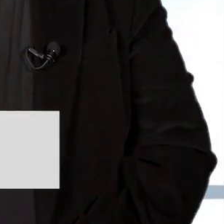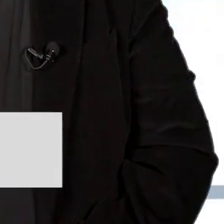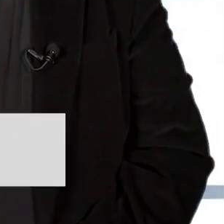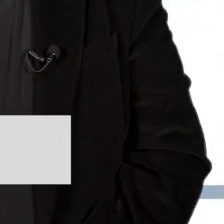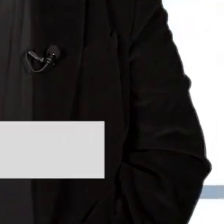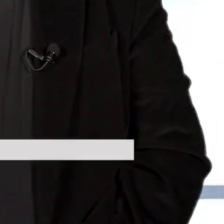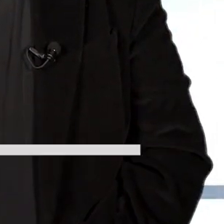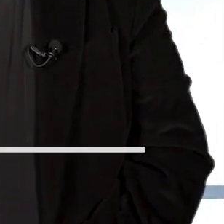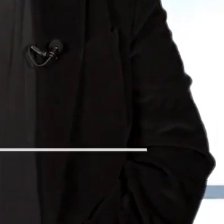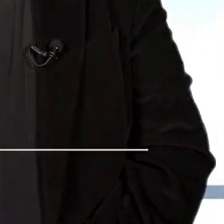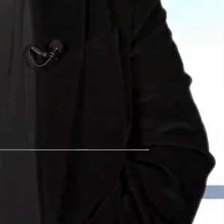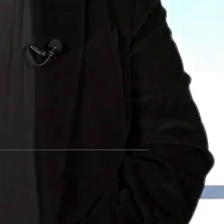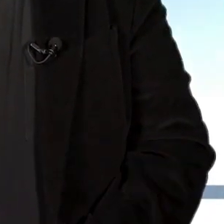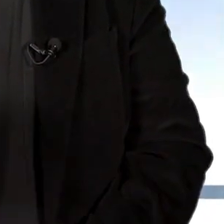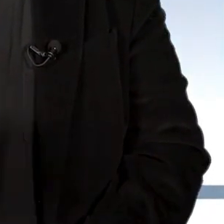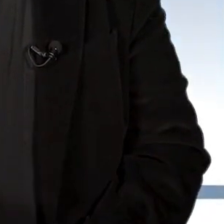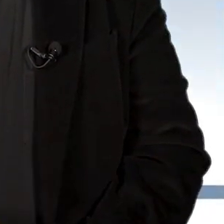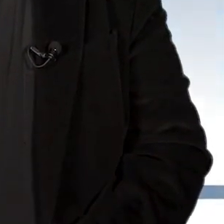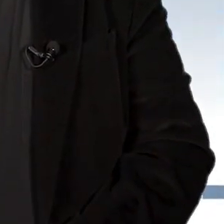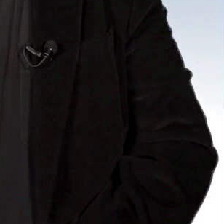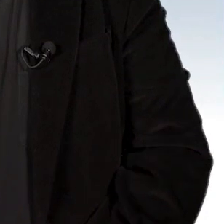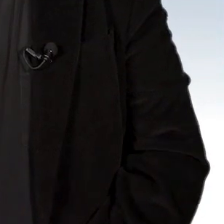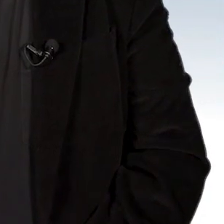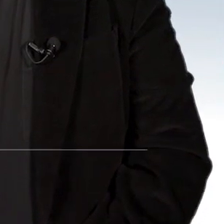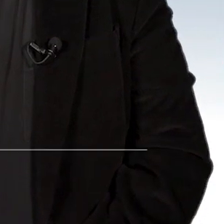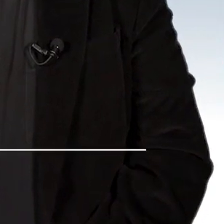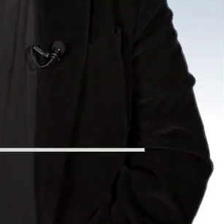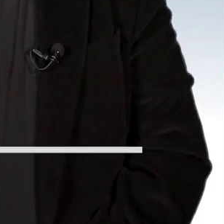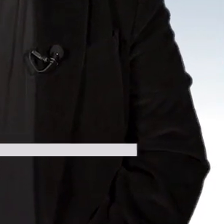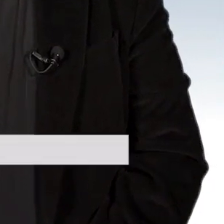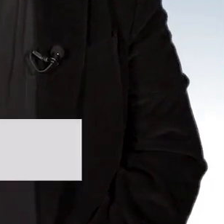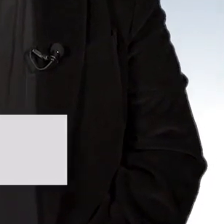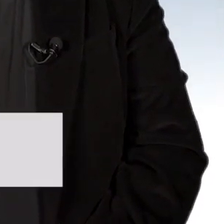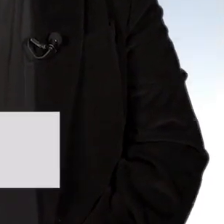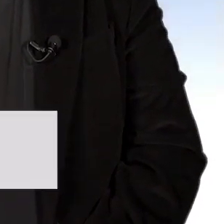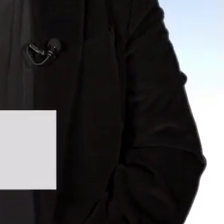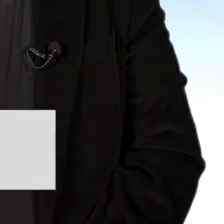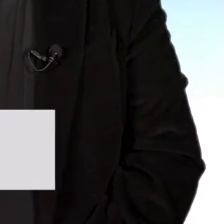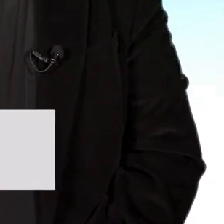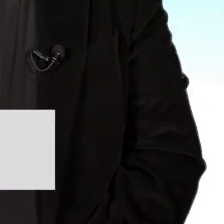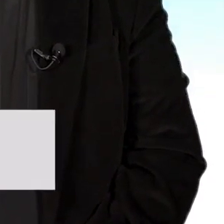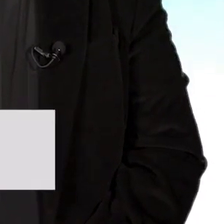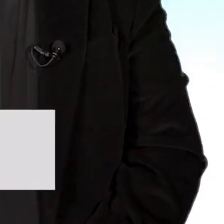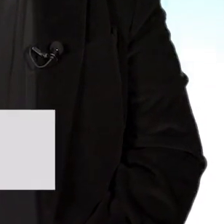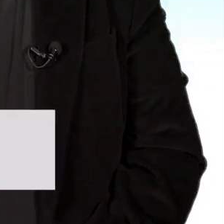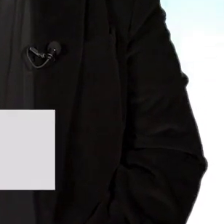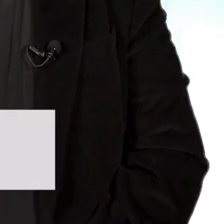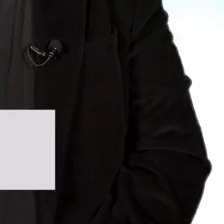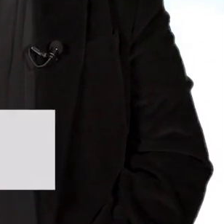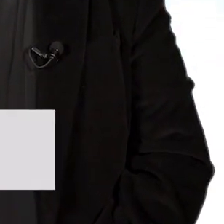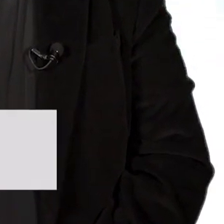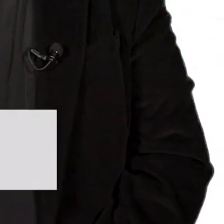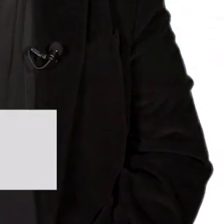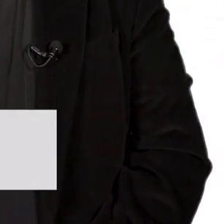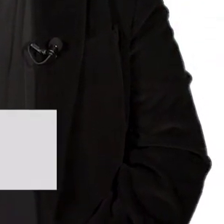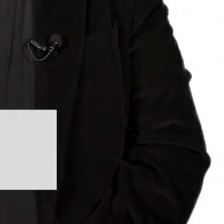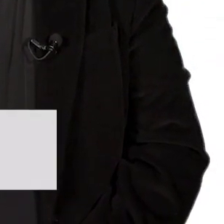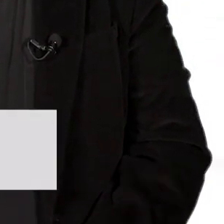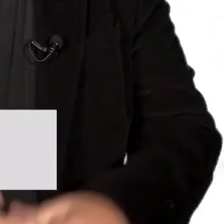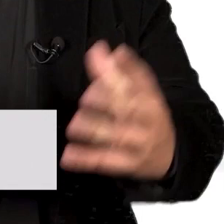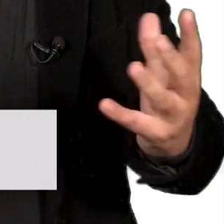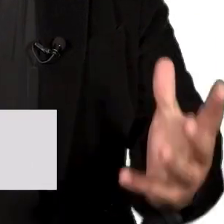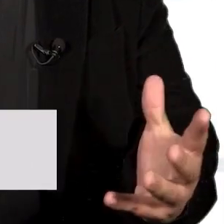de la celebración he traído una serie de invitados y este miércoles está con nosotros Javier Angulo de CS Ahorro y Crédito